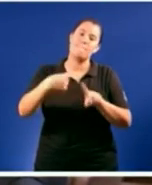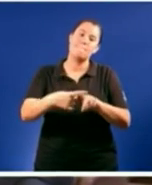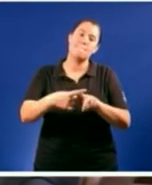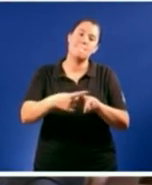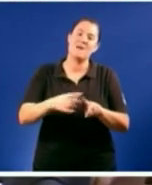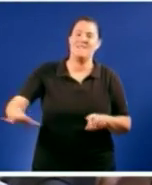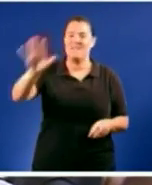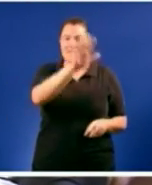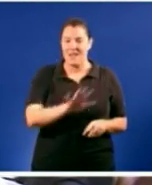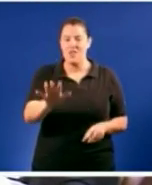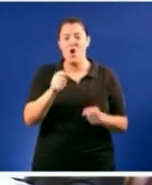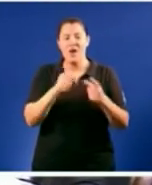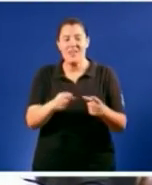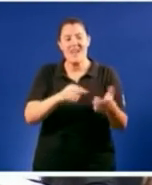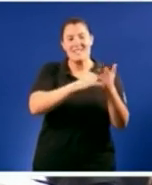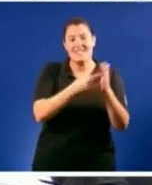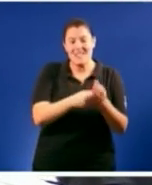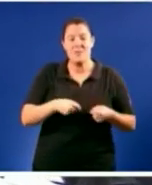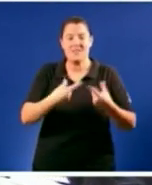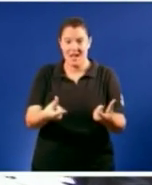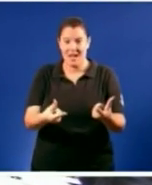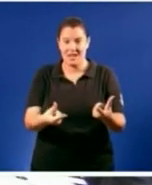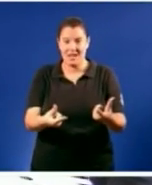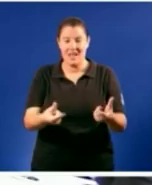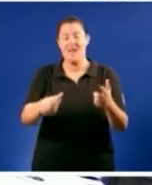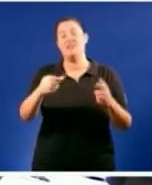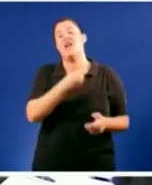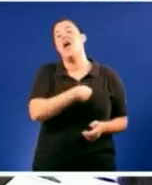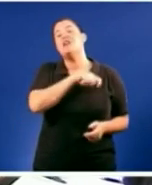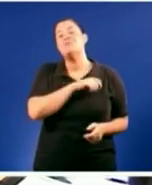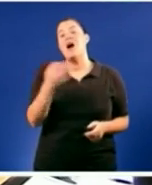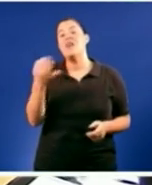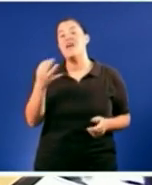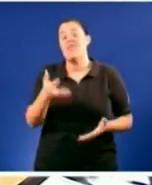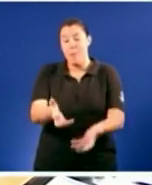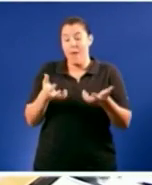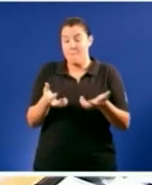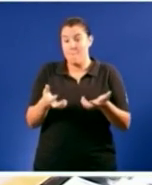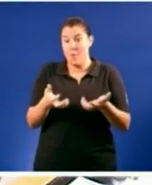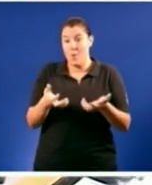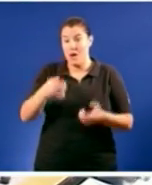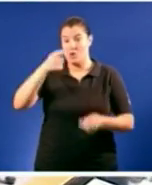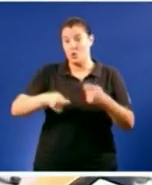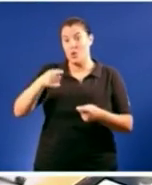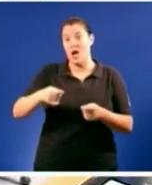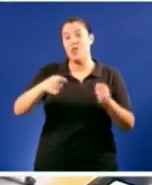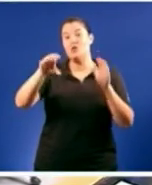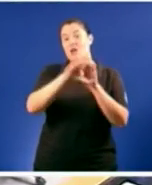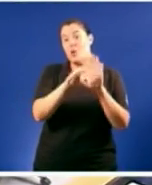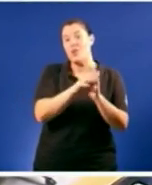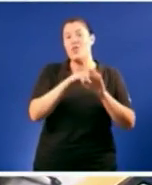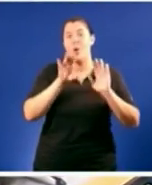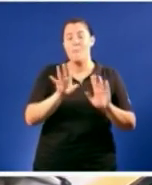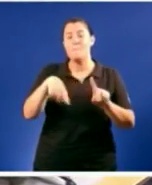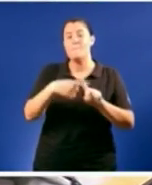sistemas de garantías. O Estado debía aprobar en as Cortes o texto autonómico e a autonomía consultaba a súa pobo